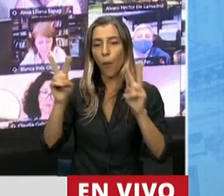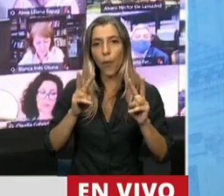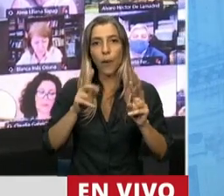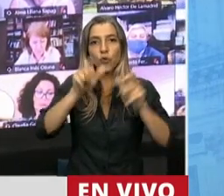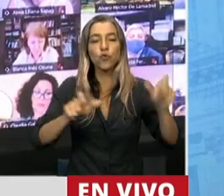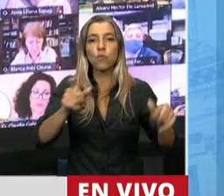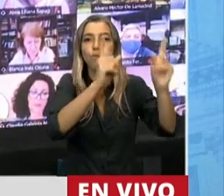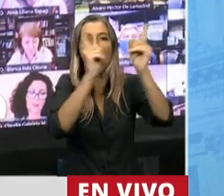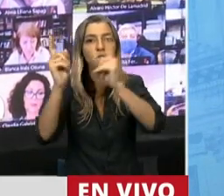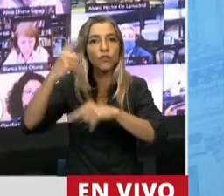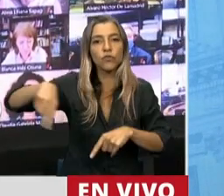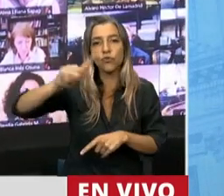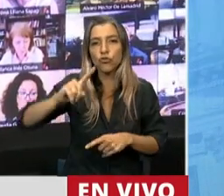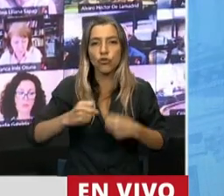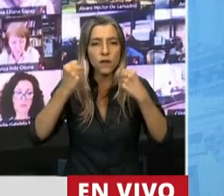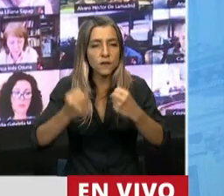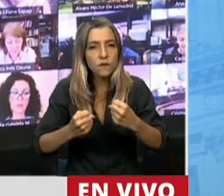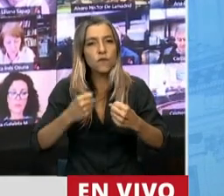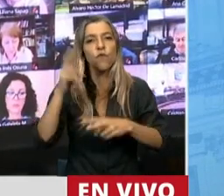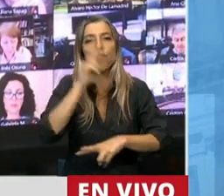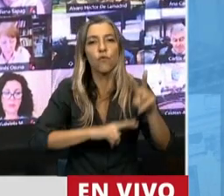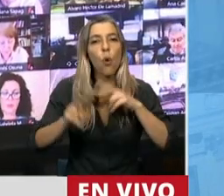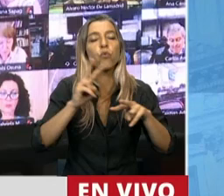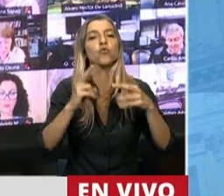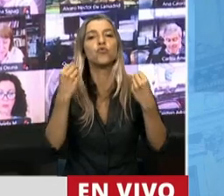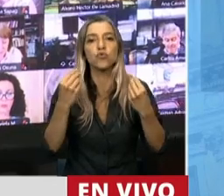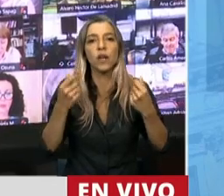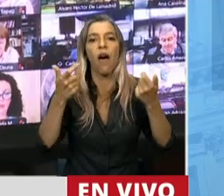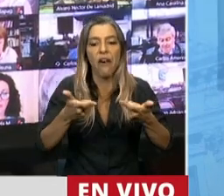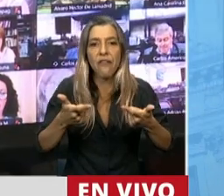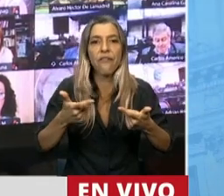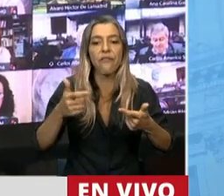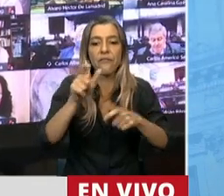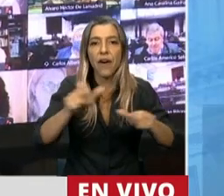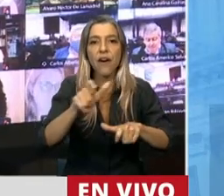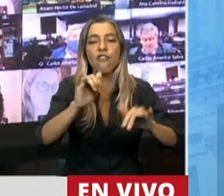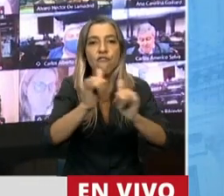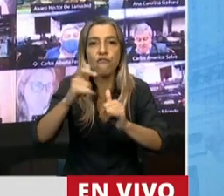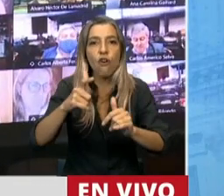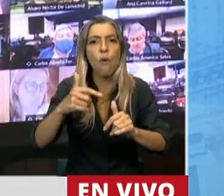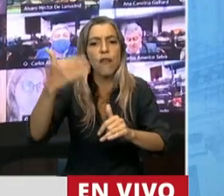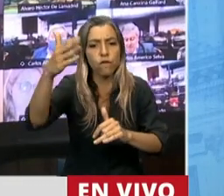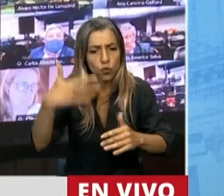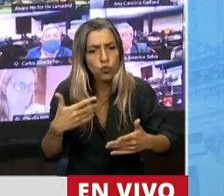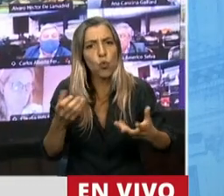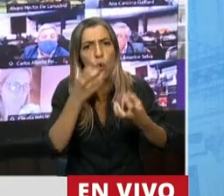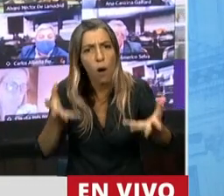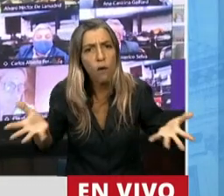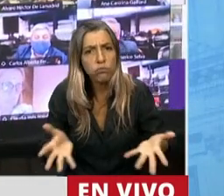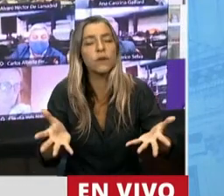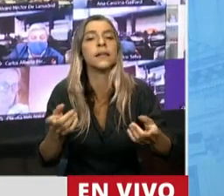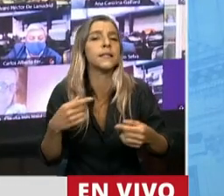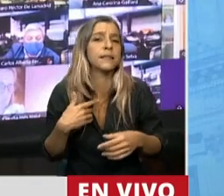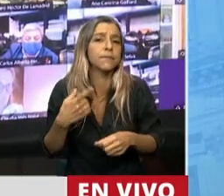contener en el sistema educativo y dar esperanza de futuro a nuestros pibes y, sin embargo, no lo logran a pesar de que hace